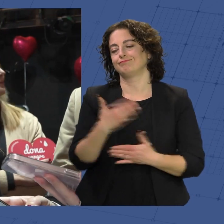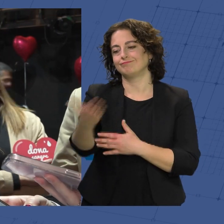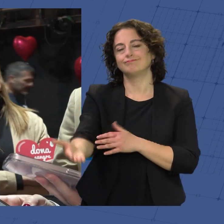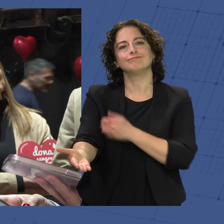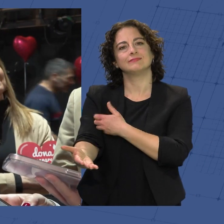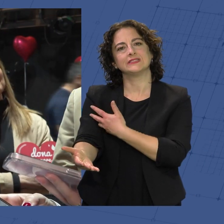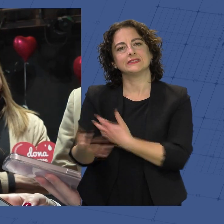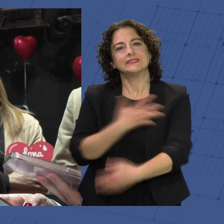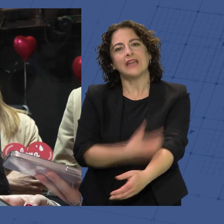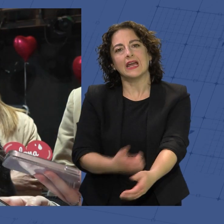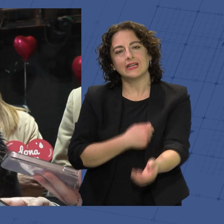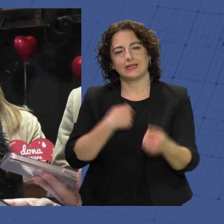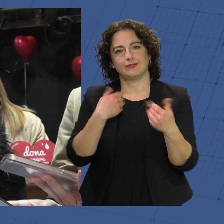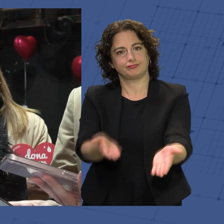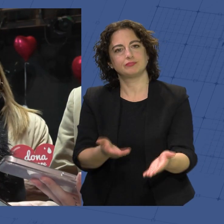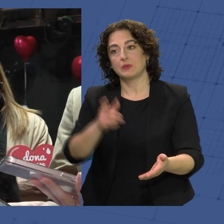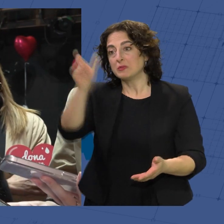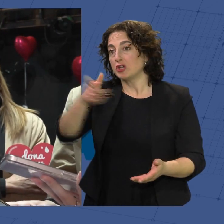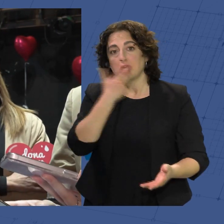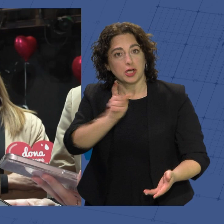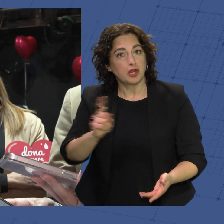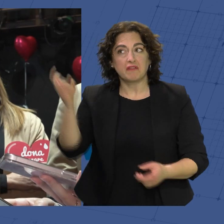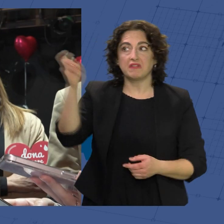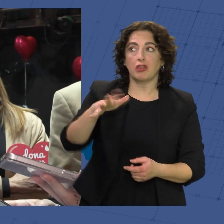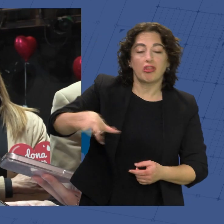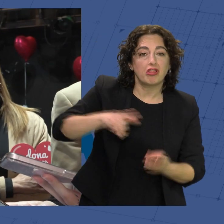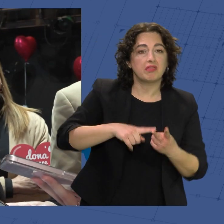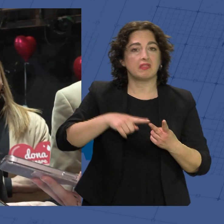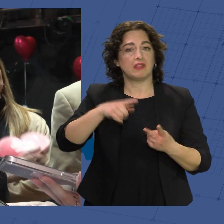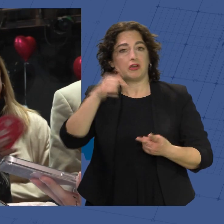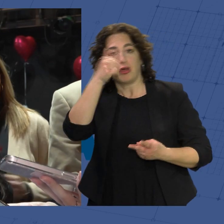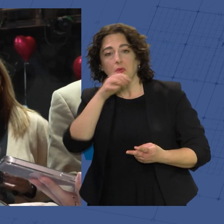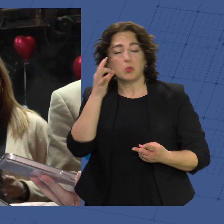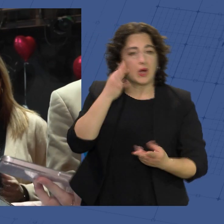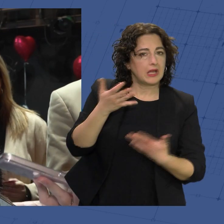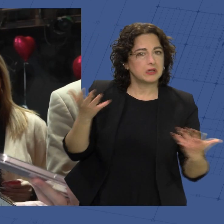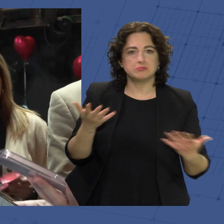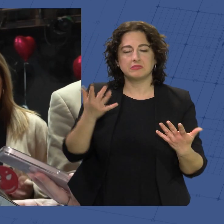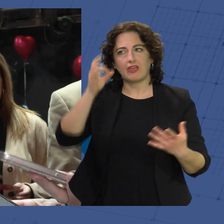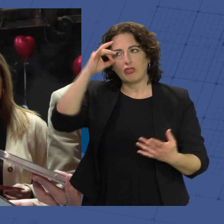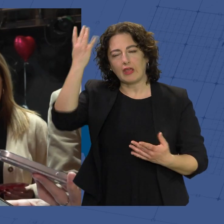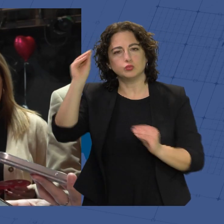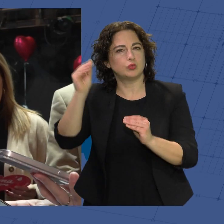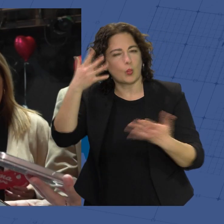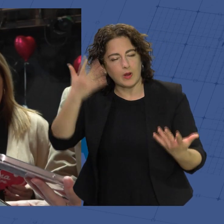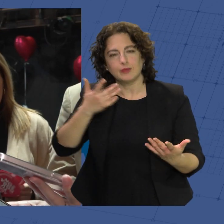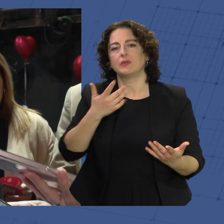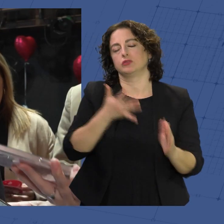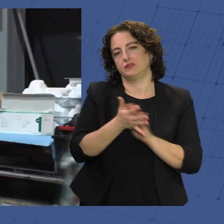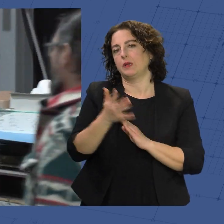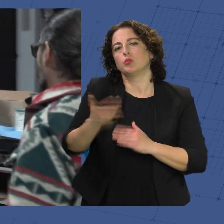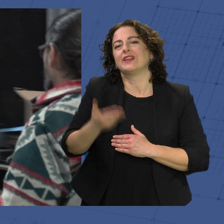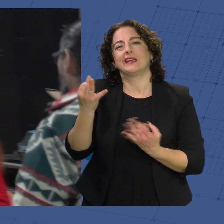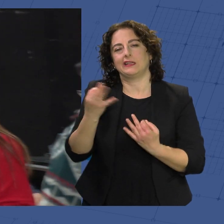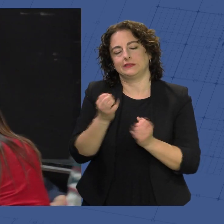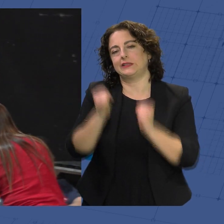sangre a una persona de la cual desconoces su procedencia, su sexo, su ideología, por un solo hecho que es tan importante como salvar vidas.